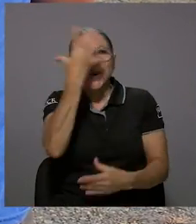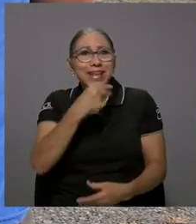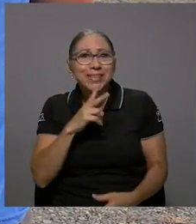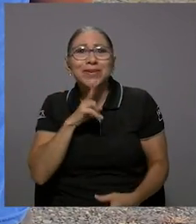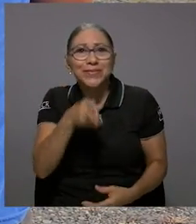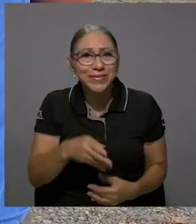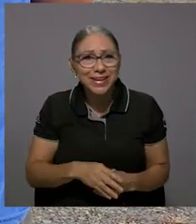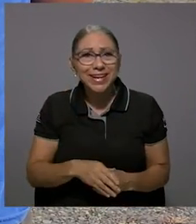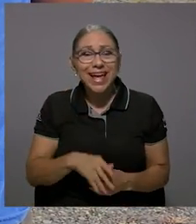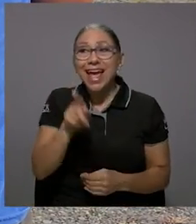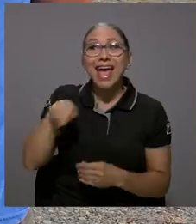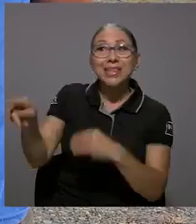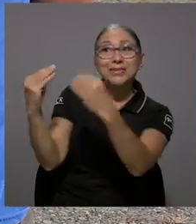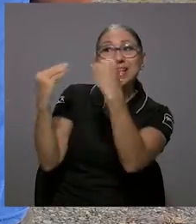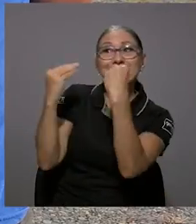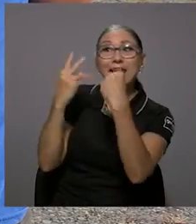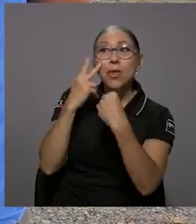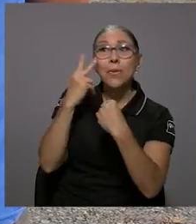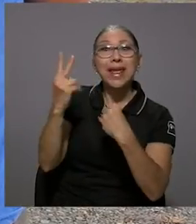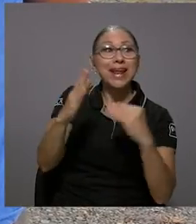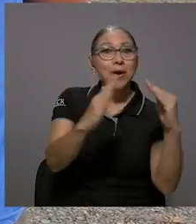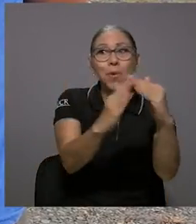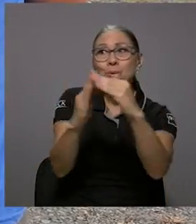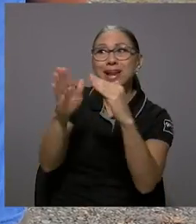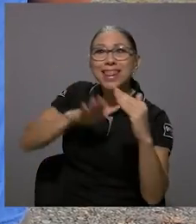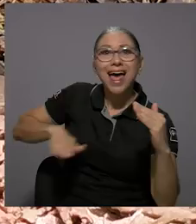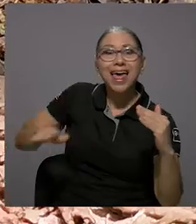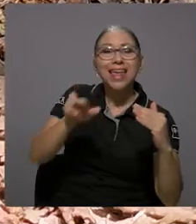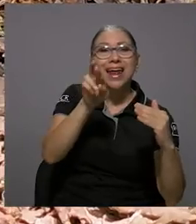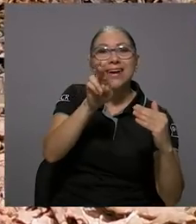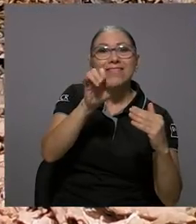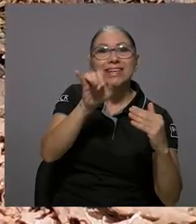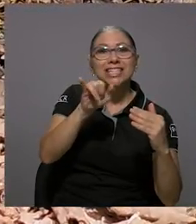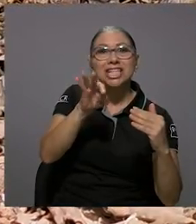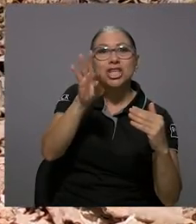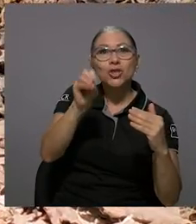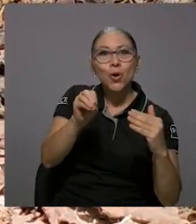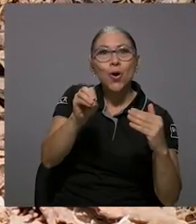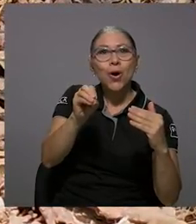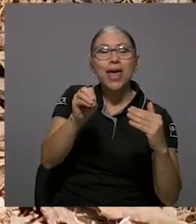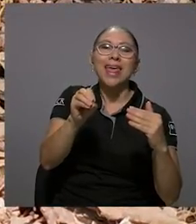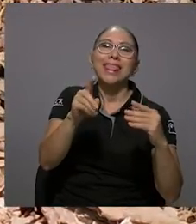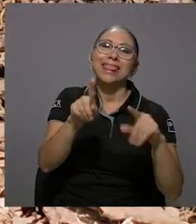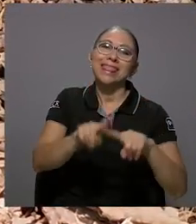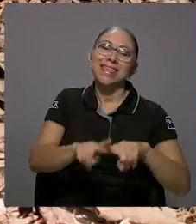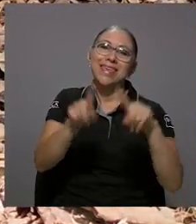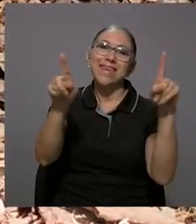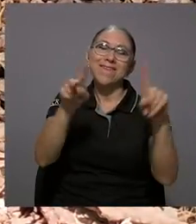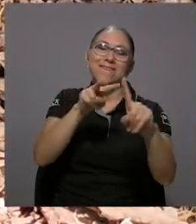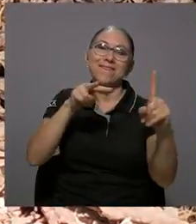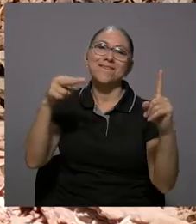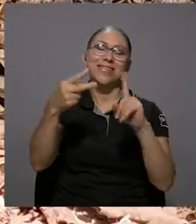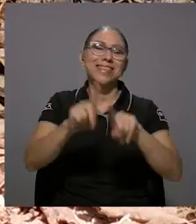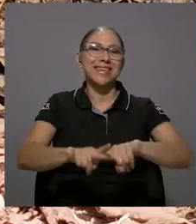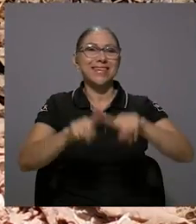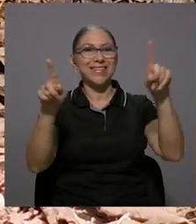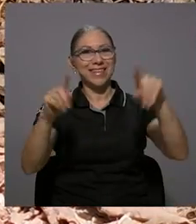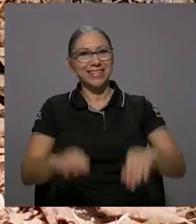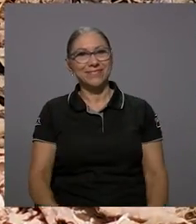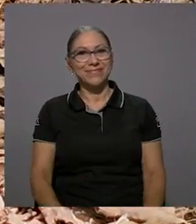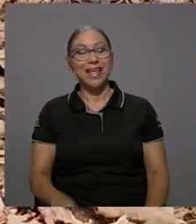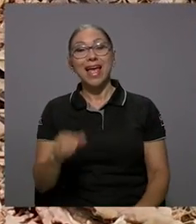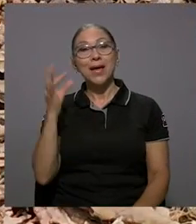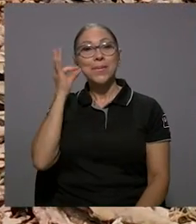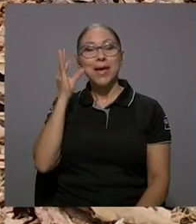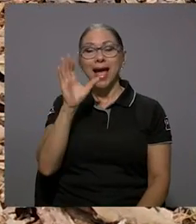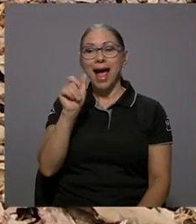Rillito? Y hoy en día no podemos contestar qué es lo feo de Rillito, porque todos lo vemos bonito en realidad. O sea, nos han enseñado a ver a Rillito, a ver nuestra comunidad con